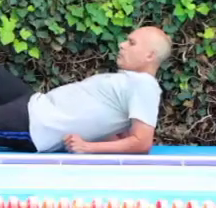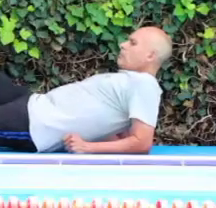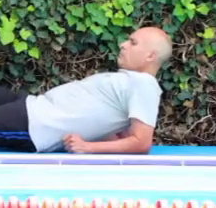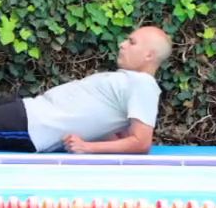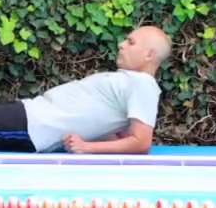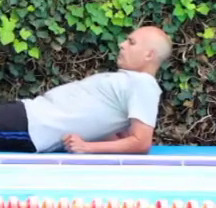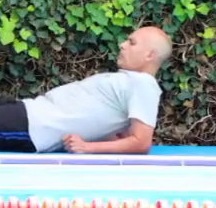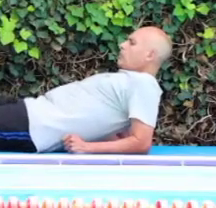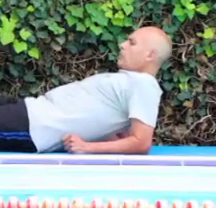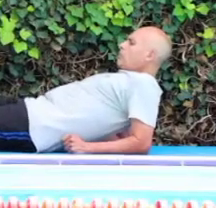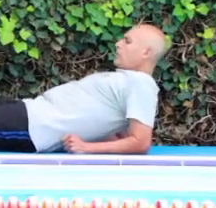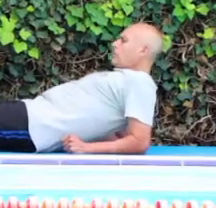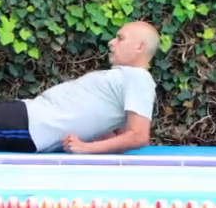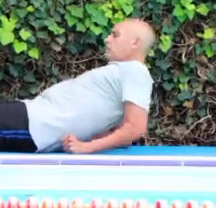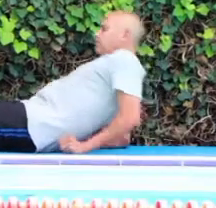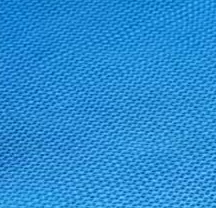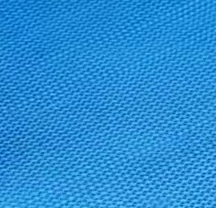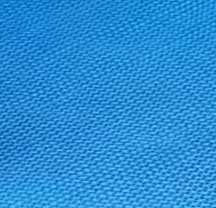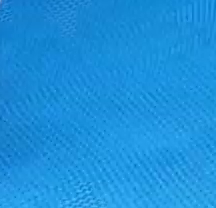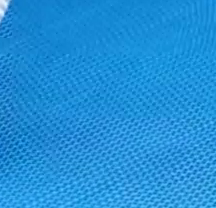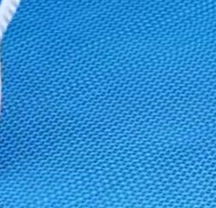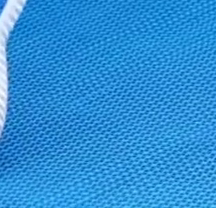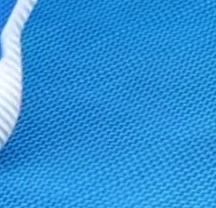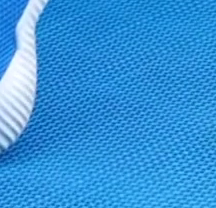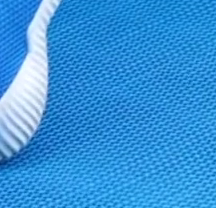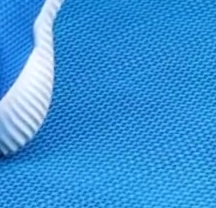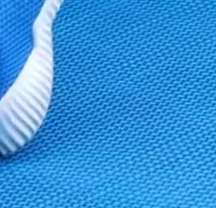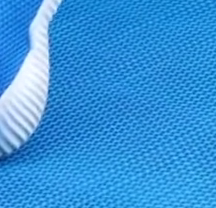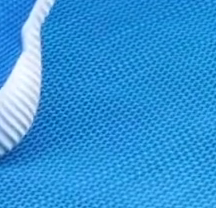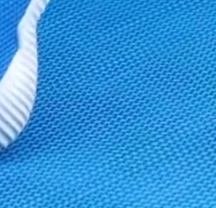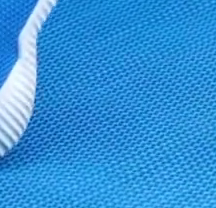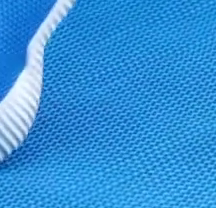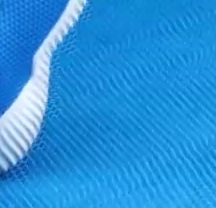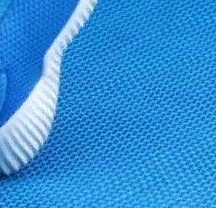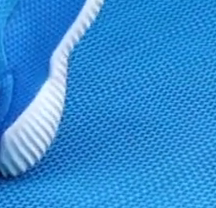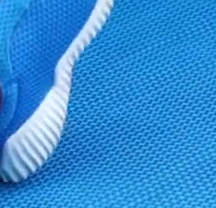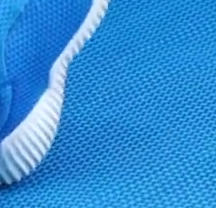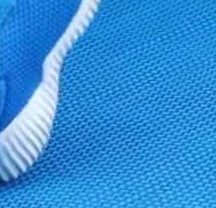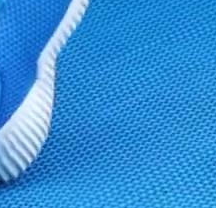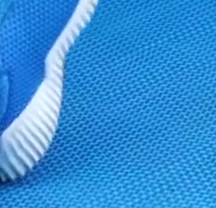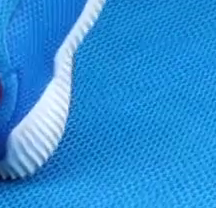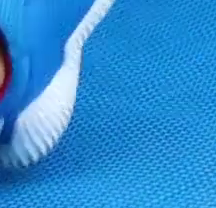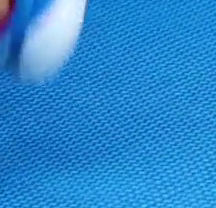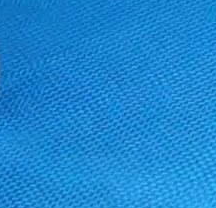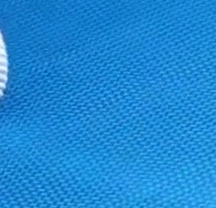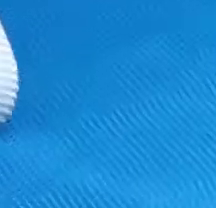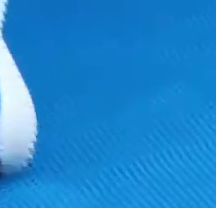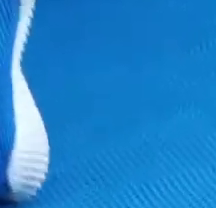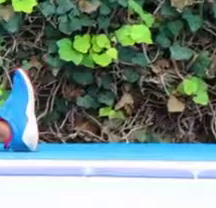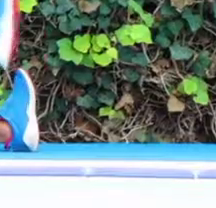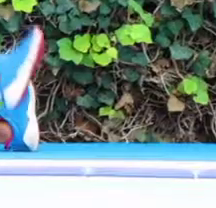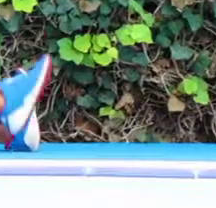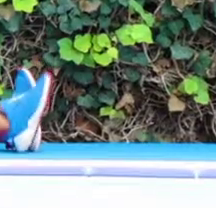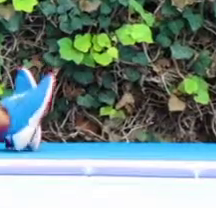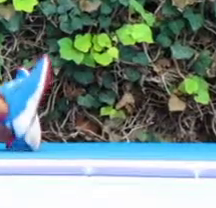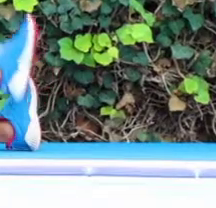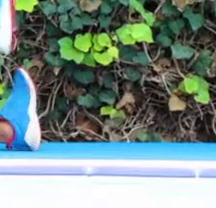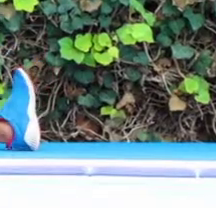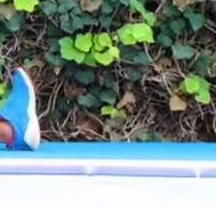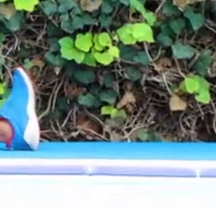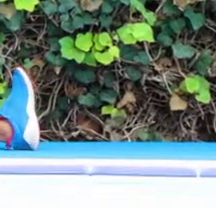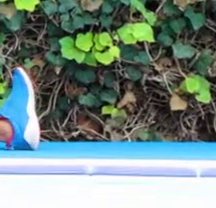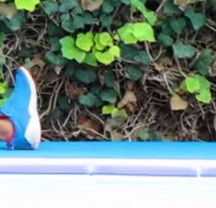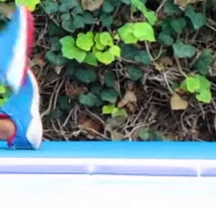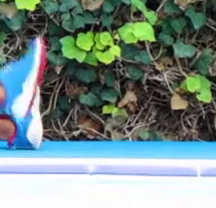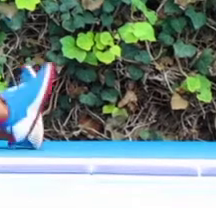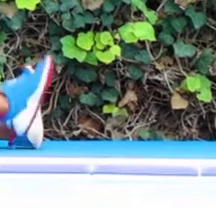estómago. Perfecto. Muy bien, Jair. Vamos a hacer cinco repeticiones por pierna. Elevación de la pierna derecha cinco veces sin tocar